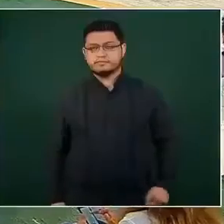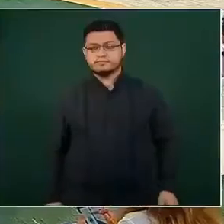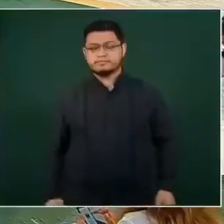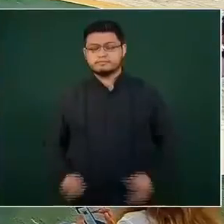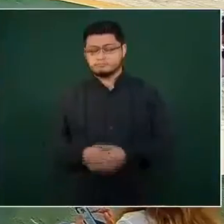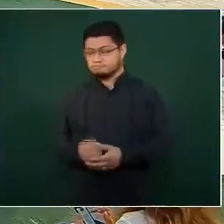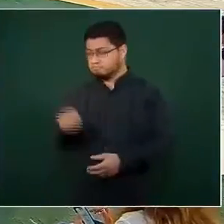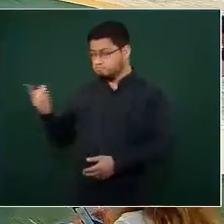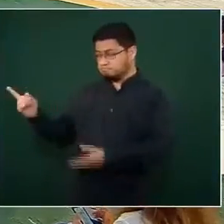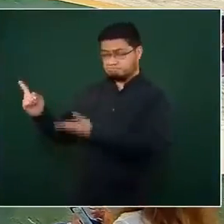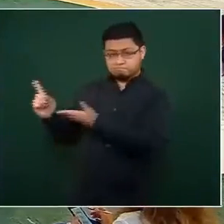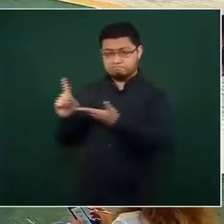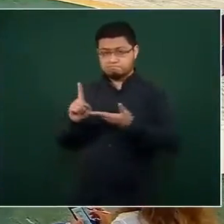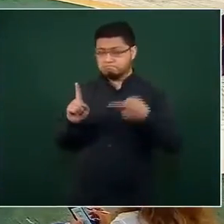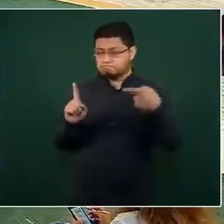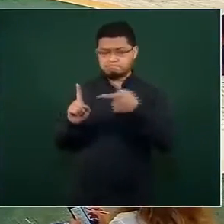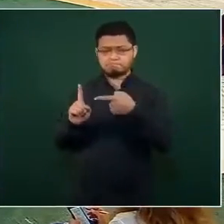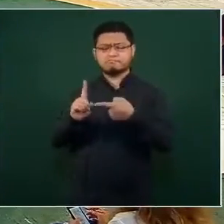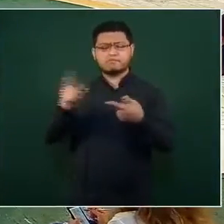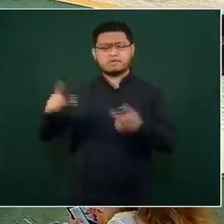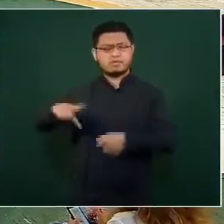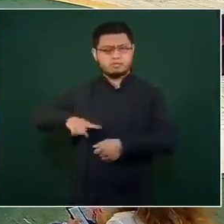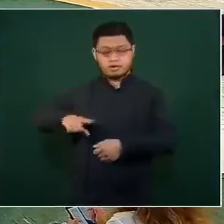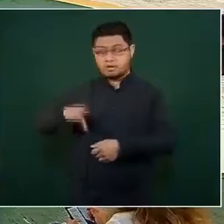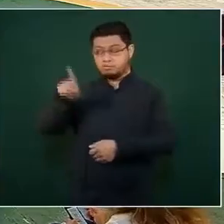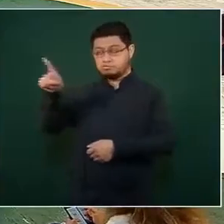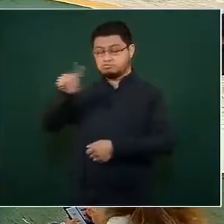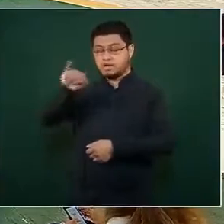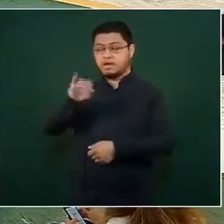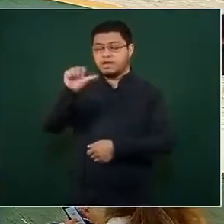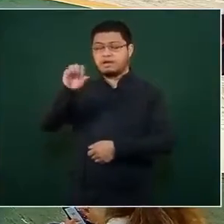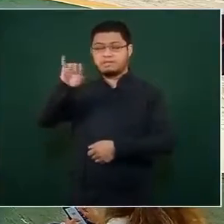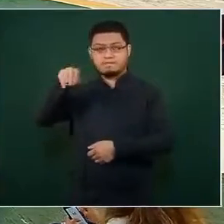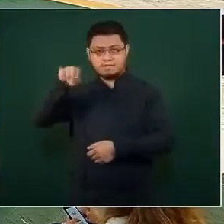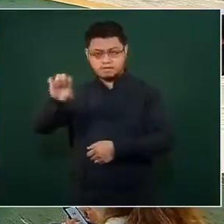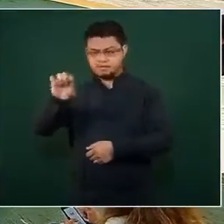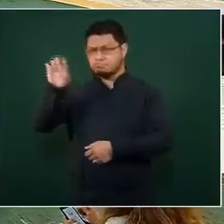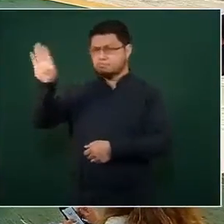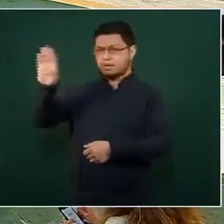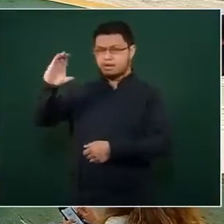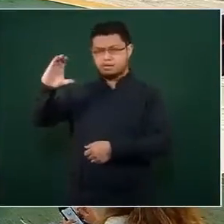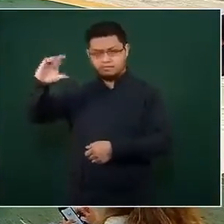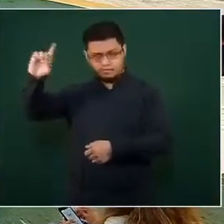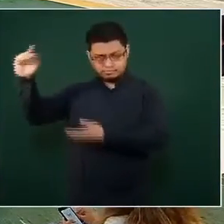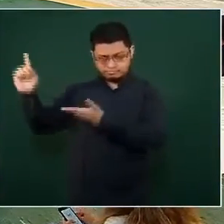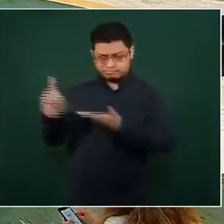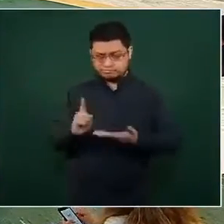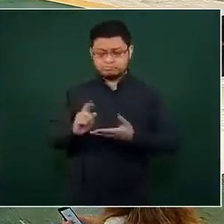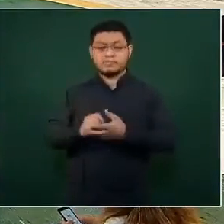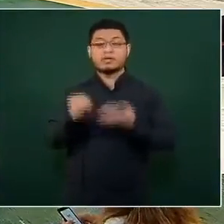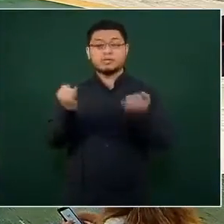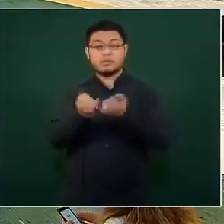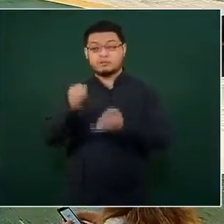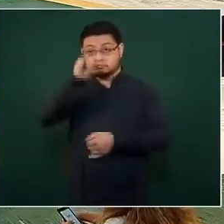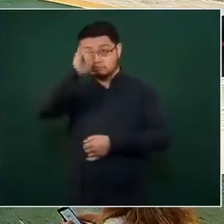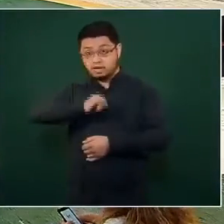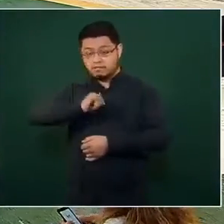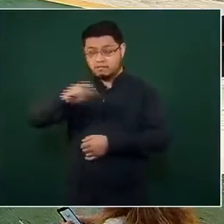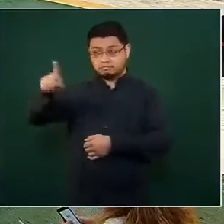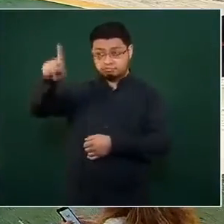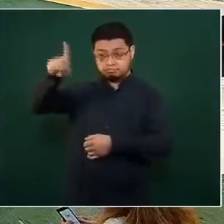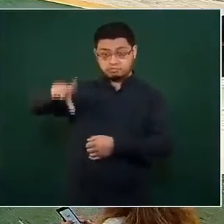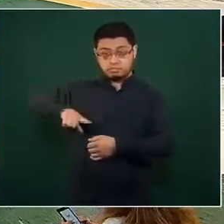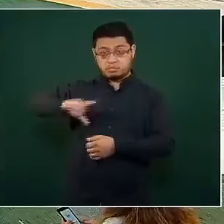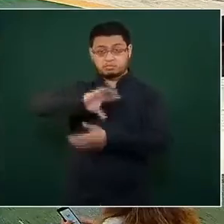Roo, el gobernador Jaime Bonilla de Baja California y la jefa de gobierno de la